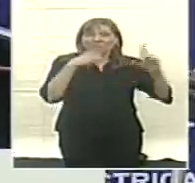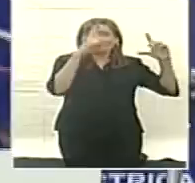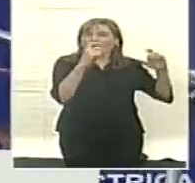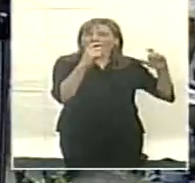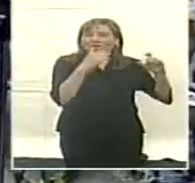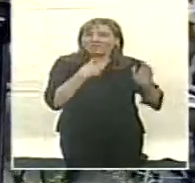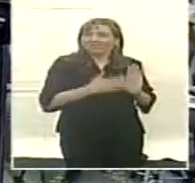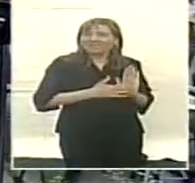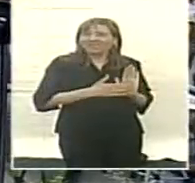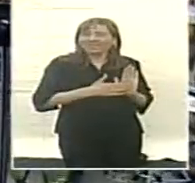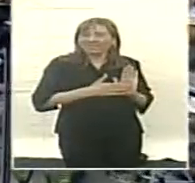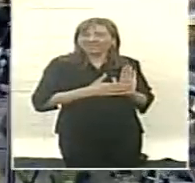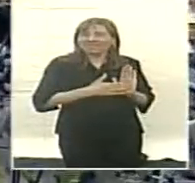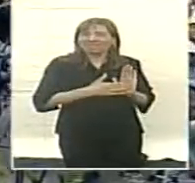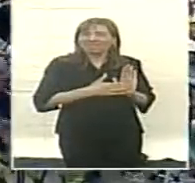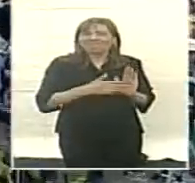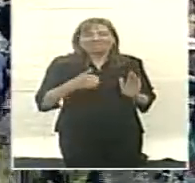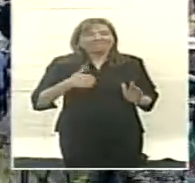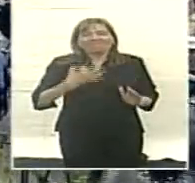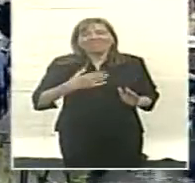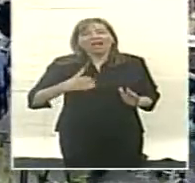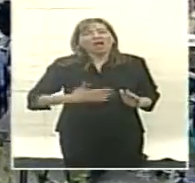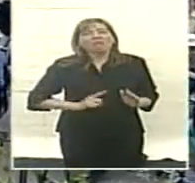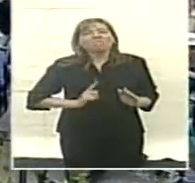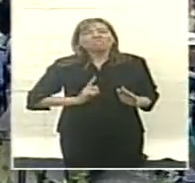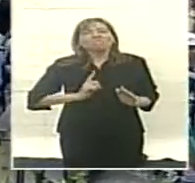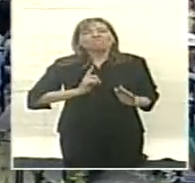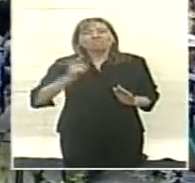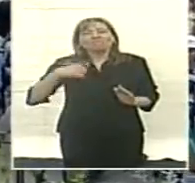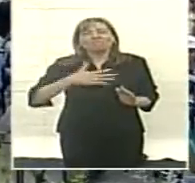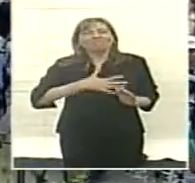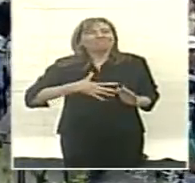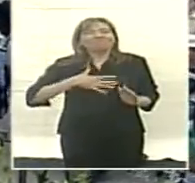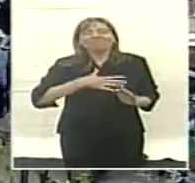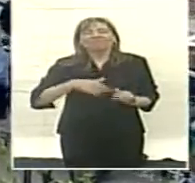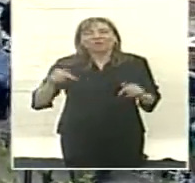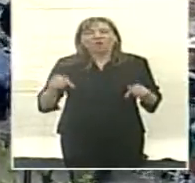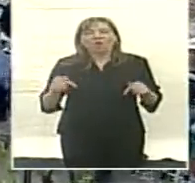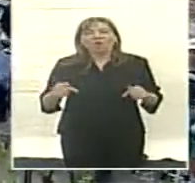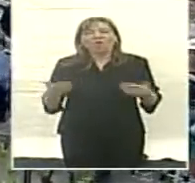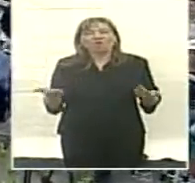siento mucha emoción de hoy...